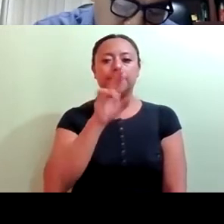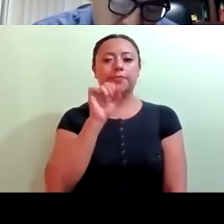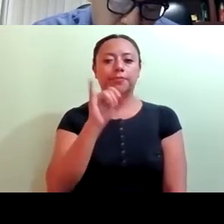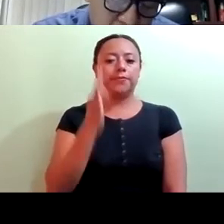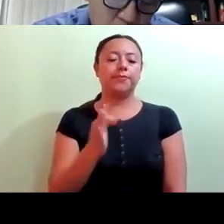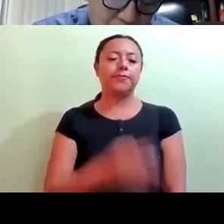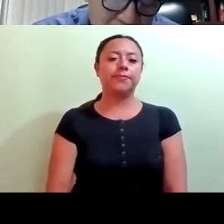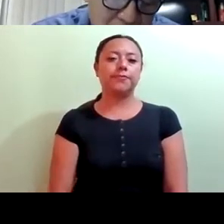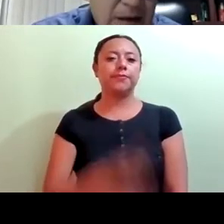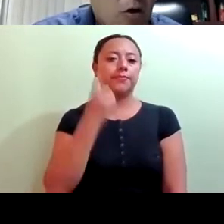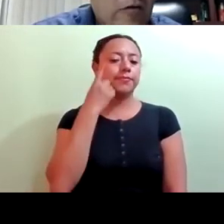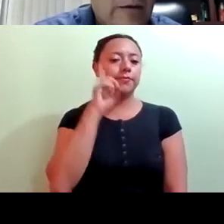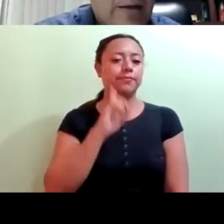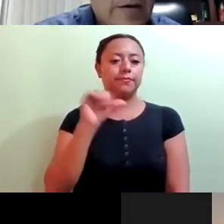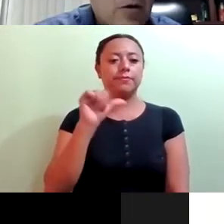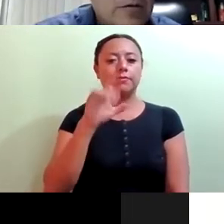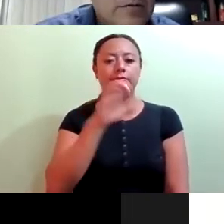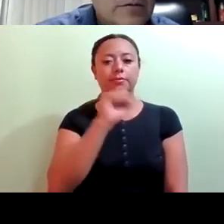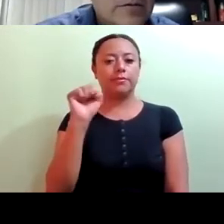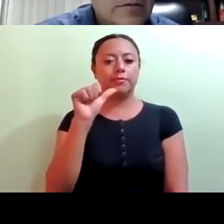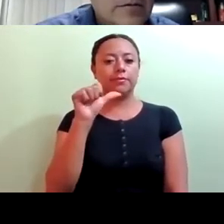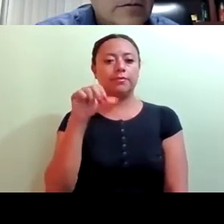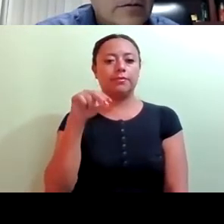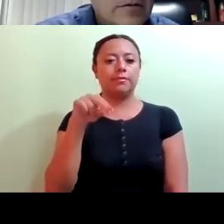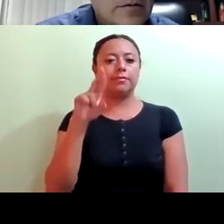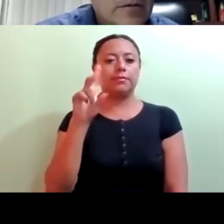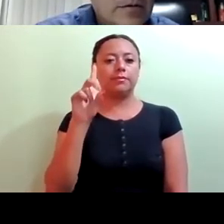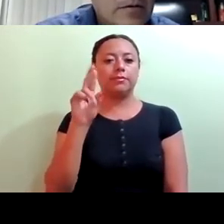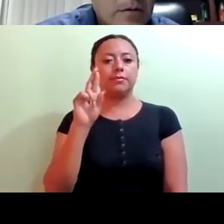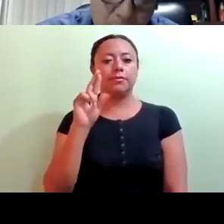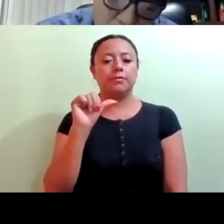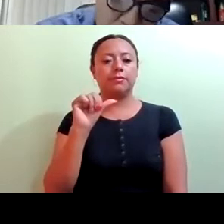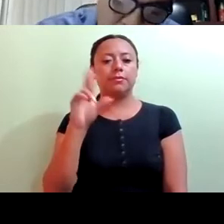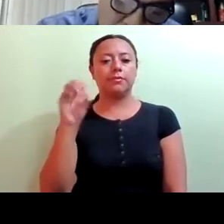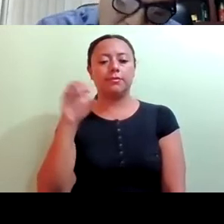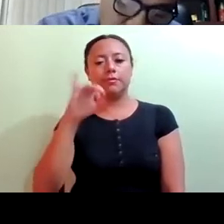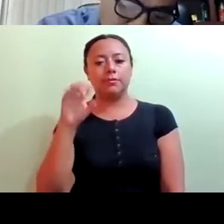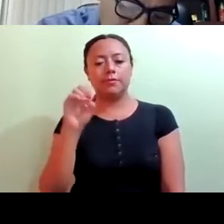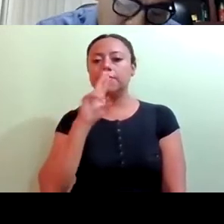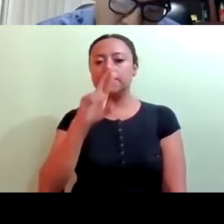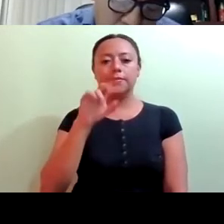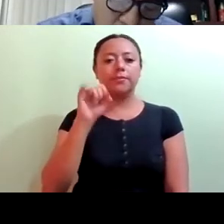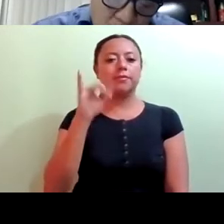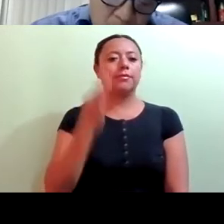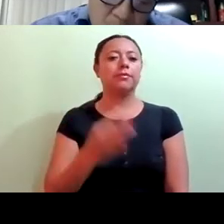diputado. Diputada Alessandra Rojo de la Vega Pícolo. Alessandra Rojo, a favor. Gracias, diputada.